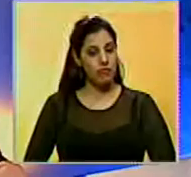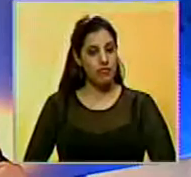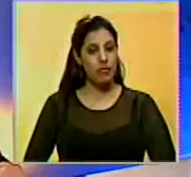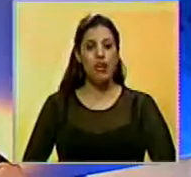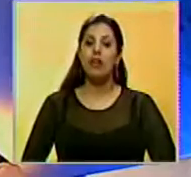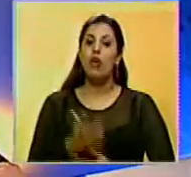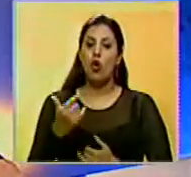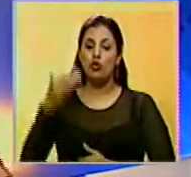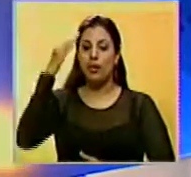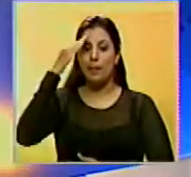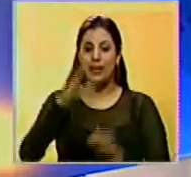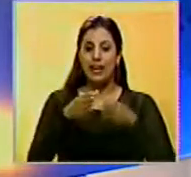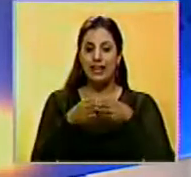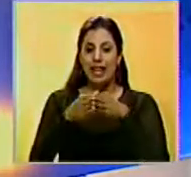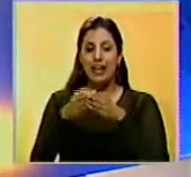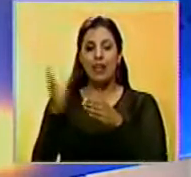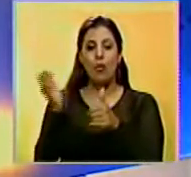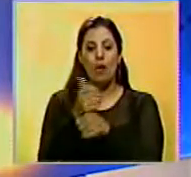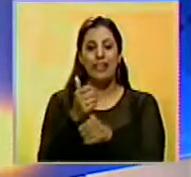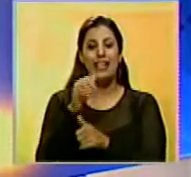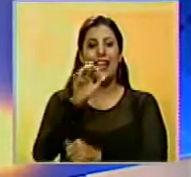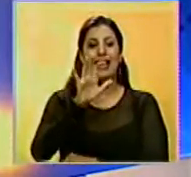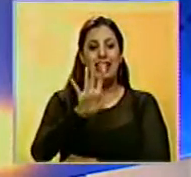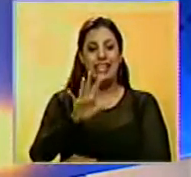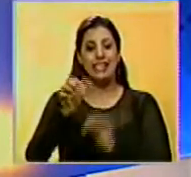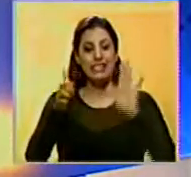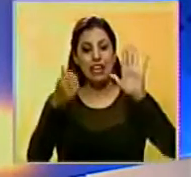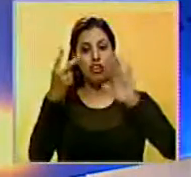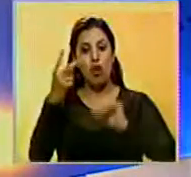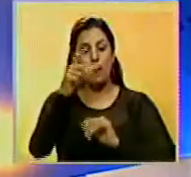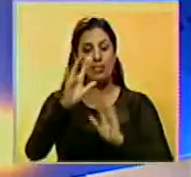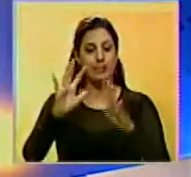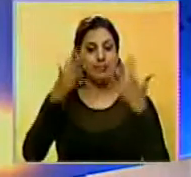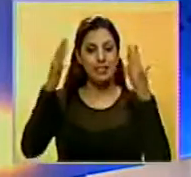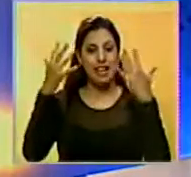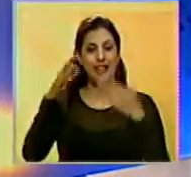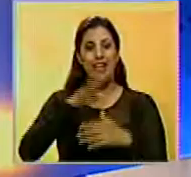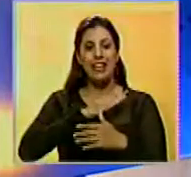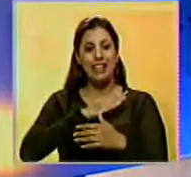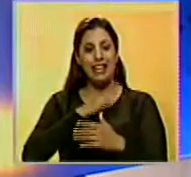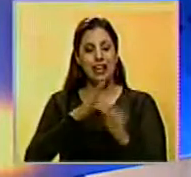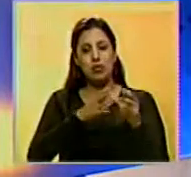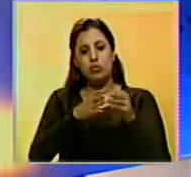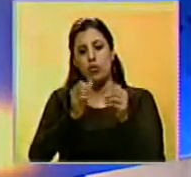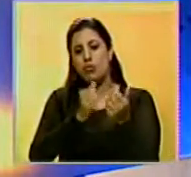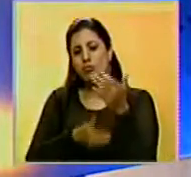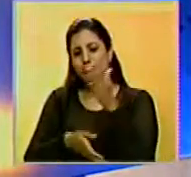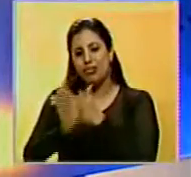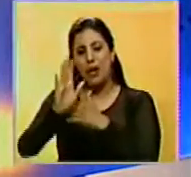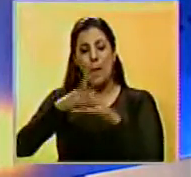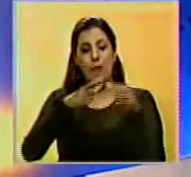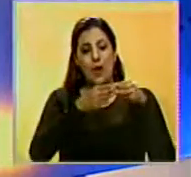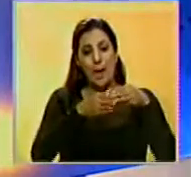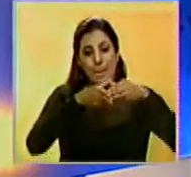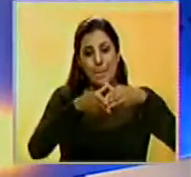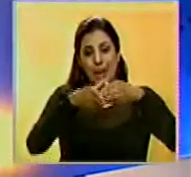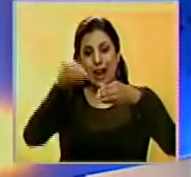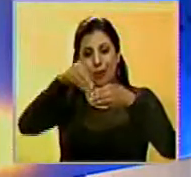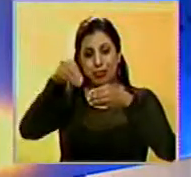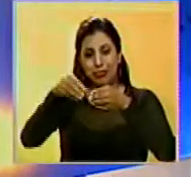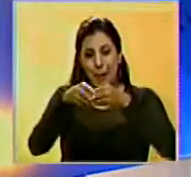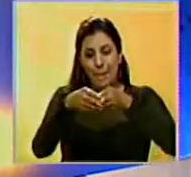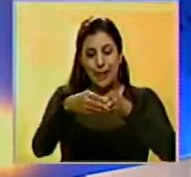La Marina Militar Italiana rescató a 562 personas que se encontraban en situación de inmigración luego de que el barco en el que se